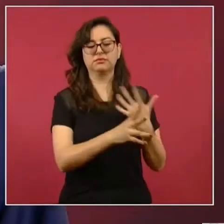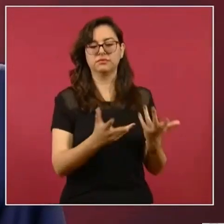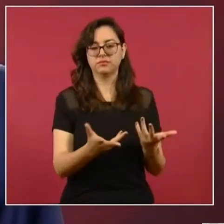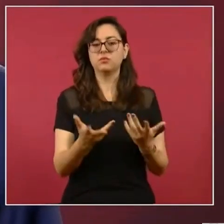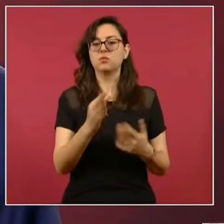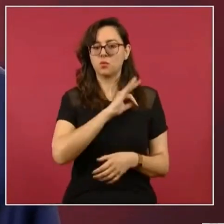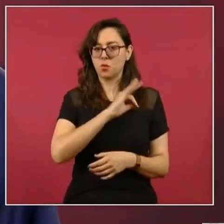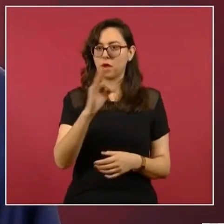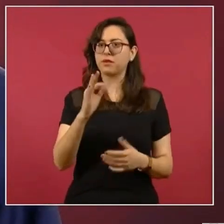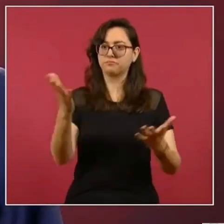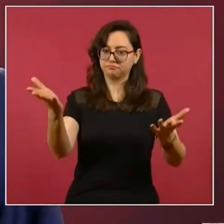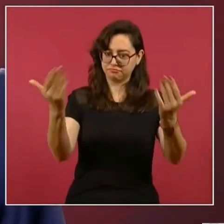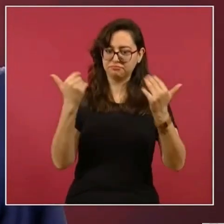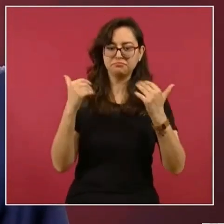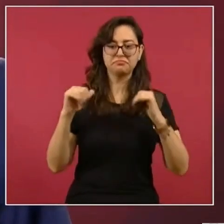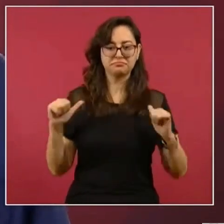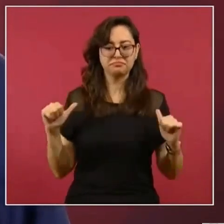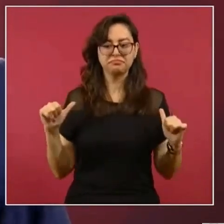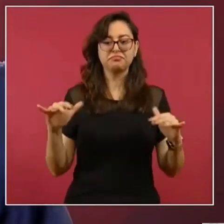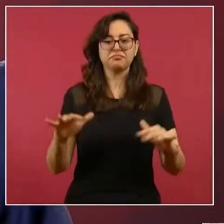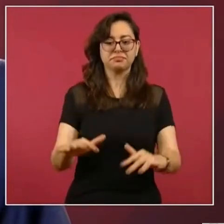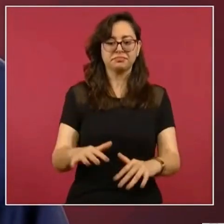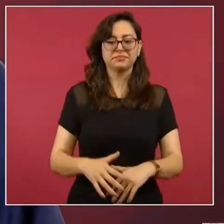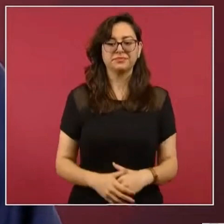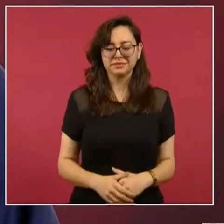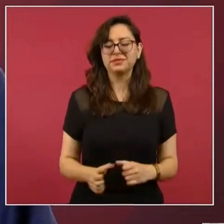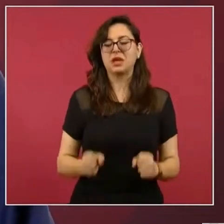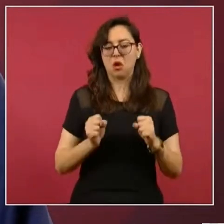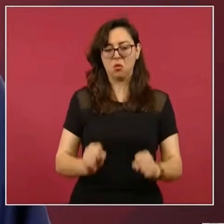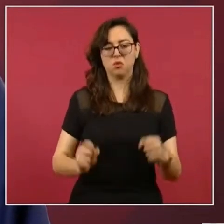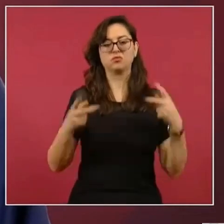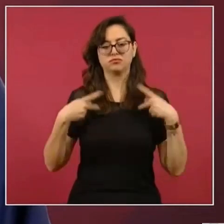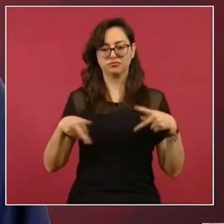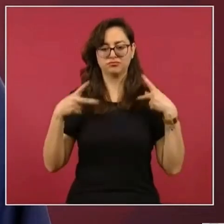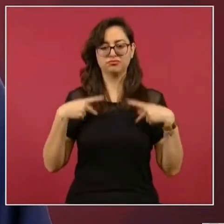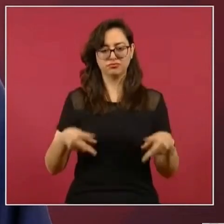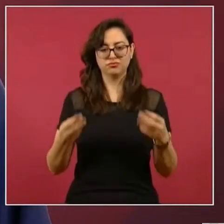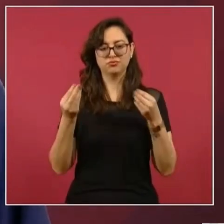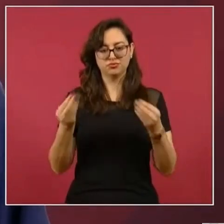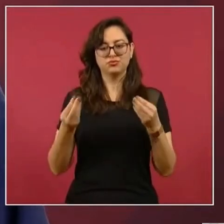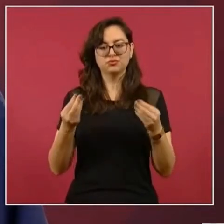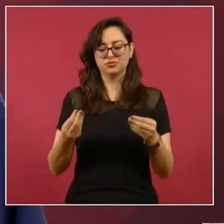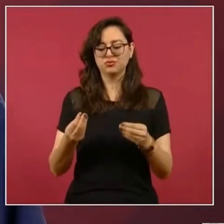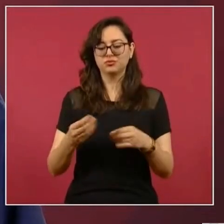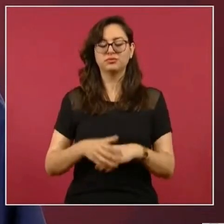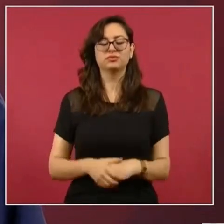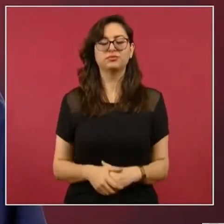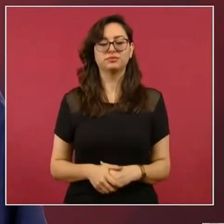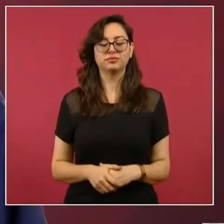es bienvenido. Y va a llegar mucha gente, mucha gente